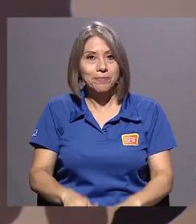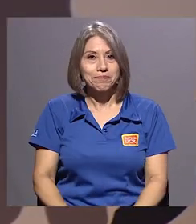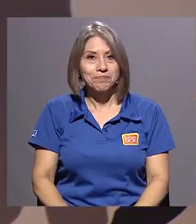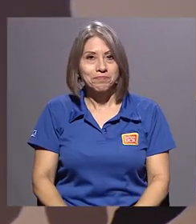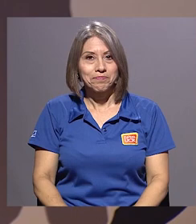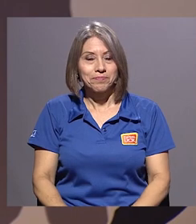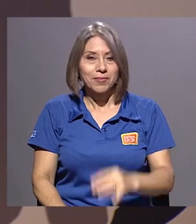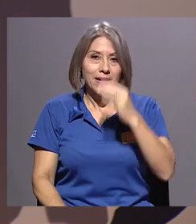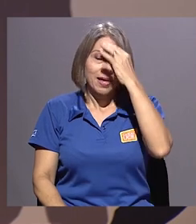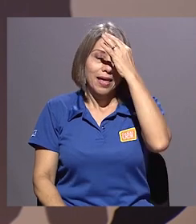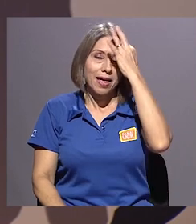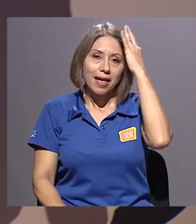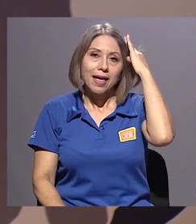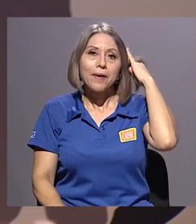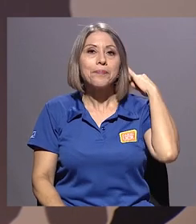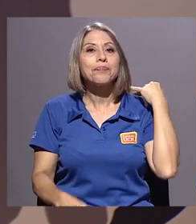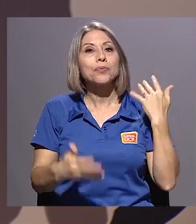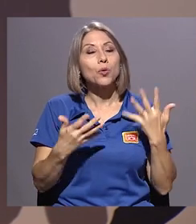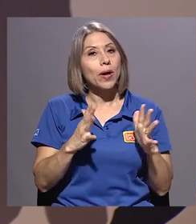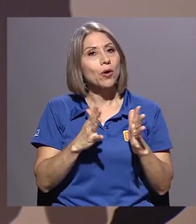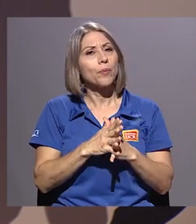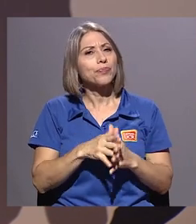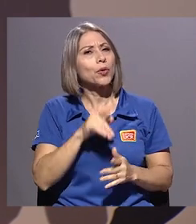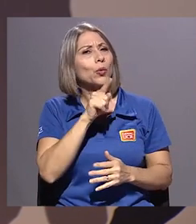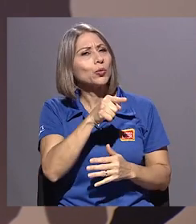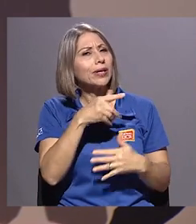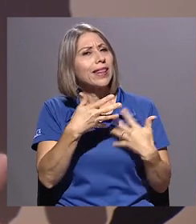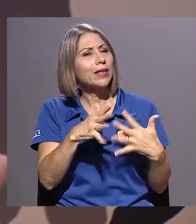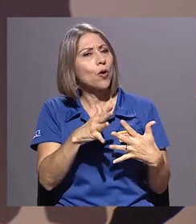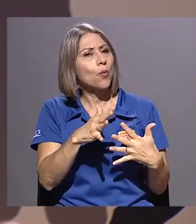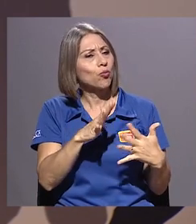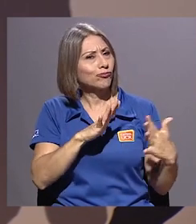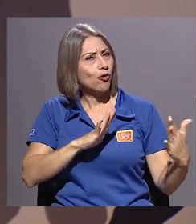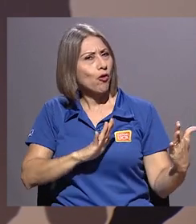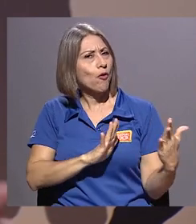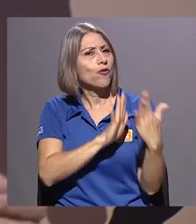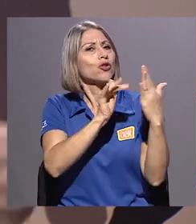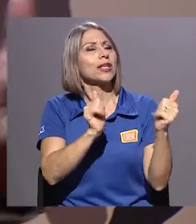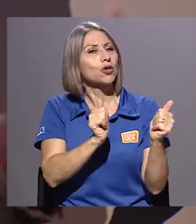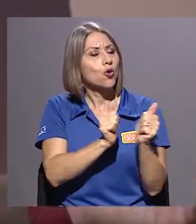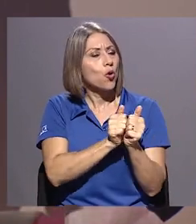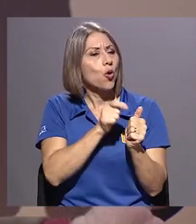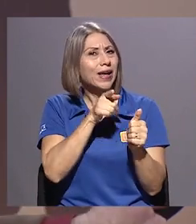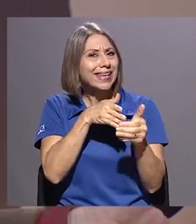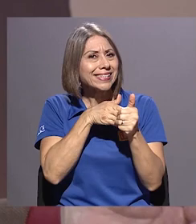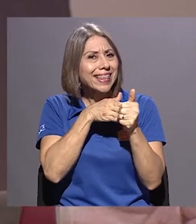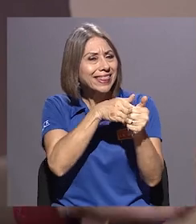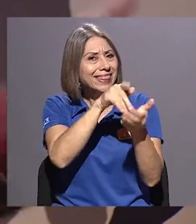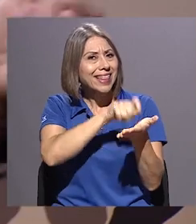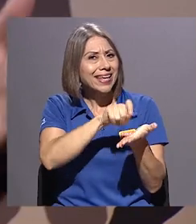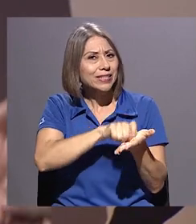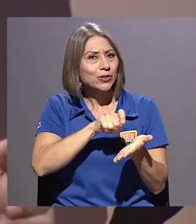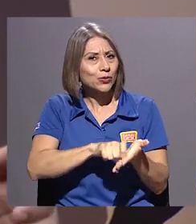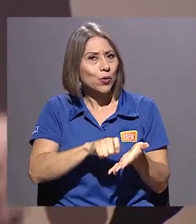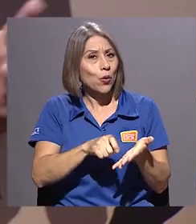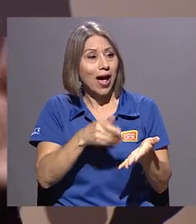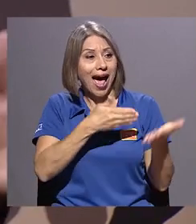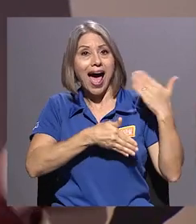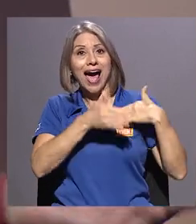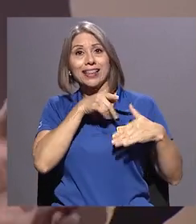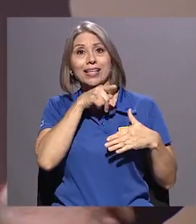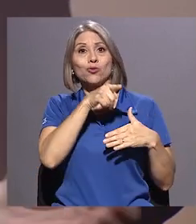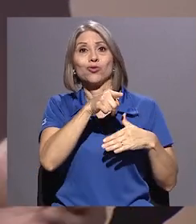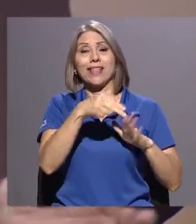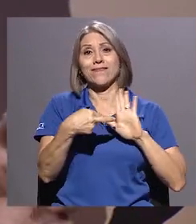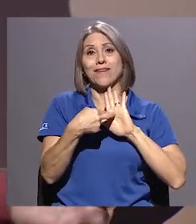Luego, la confrontación tuya con este texto, ese proceso después de haber hecho algo de Ricardo y ese texto